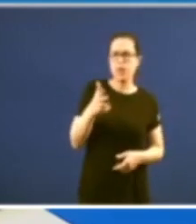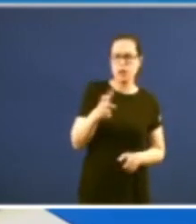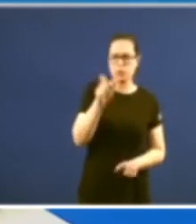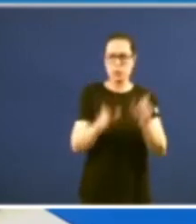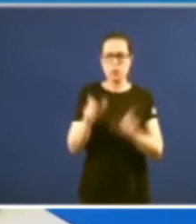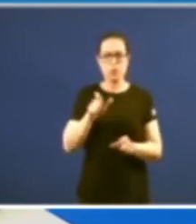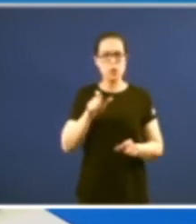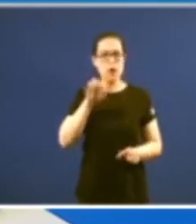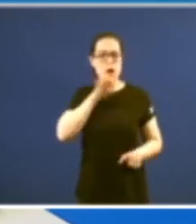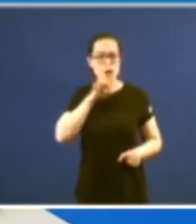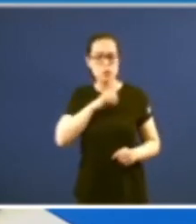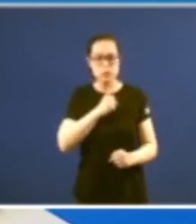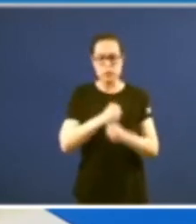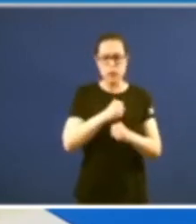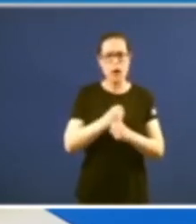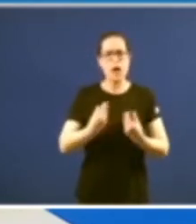e vivir na súa terra